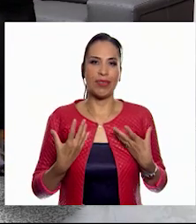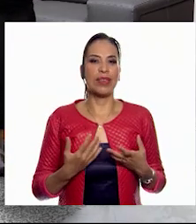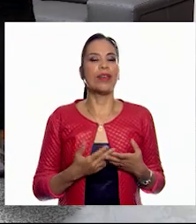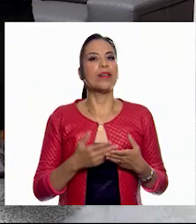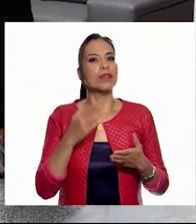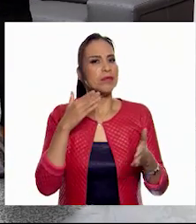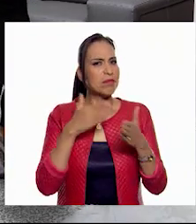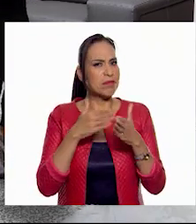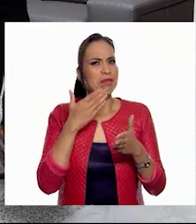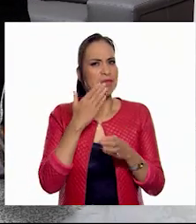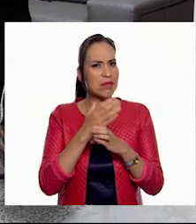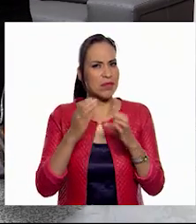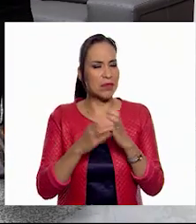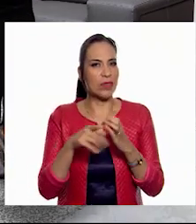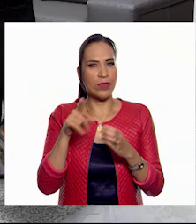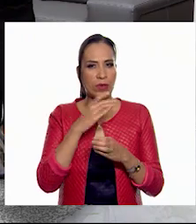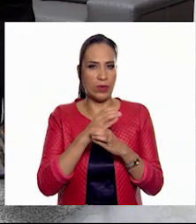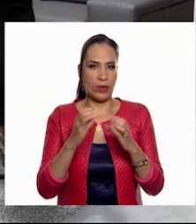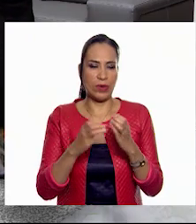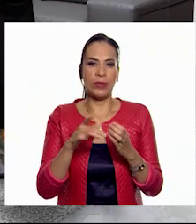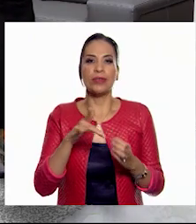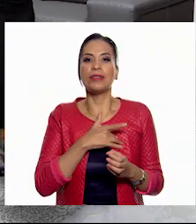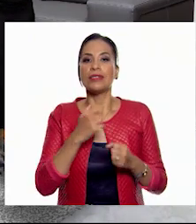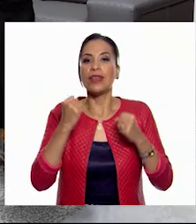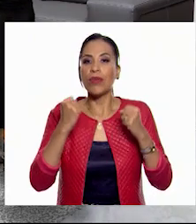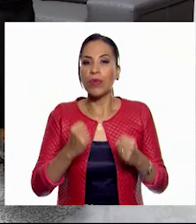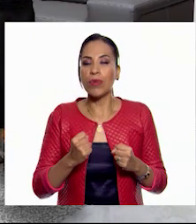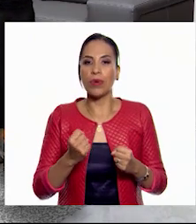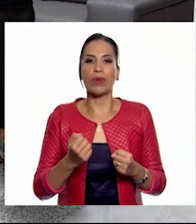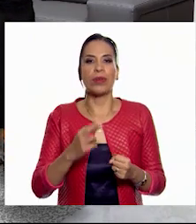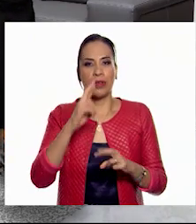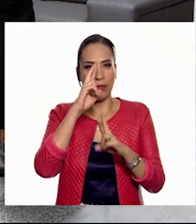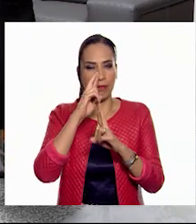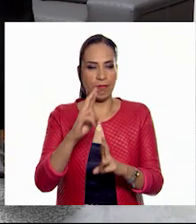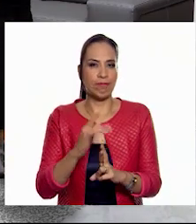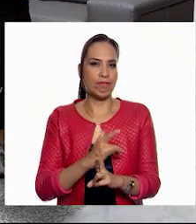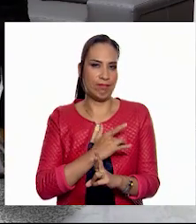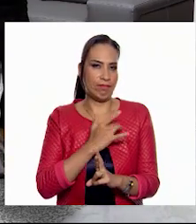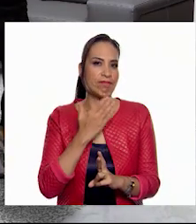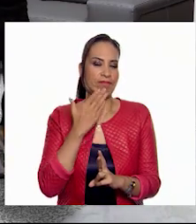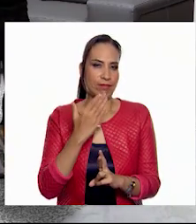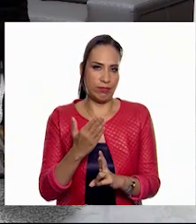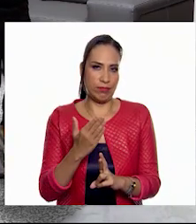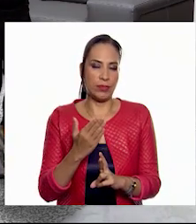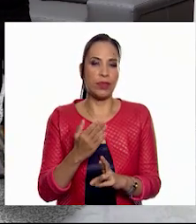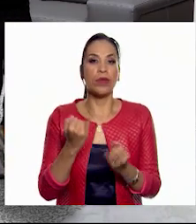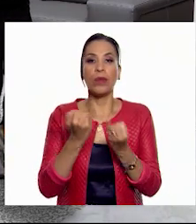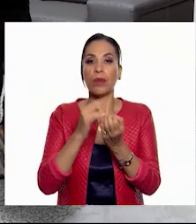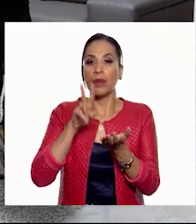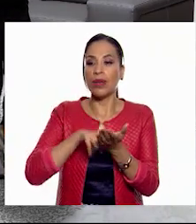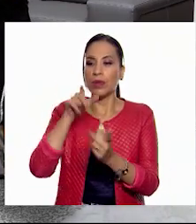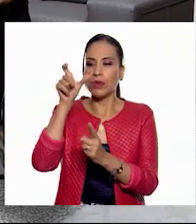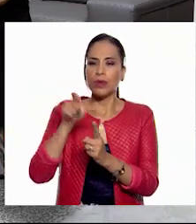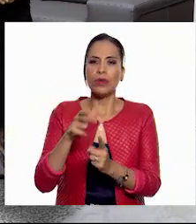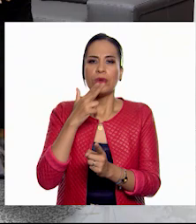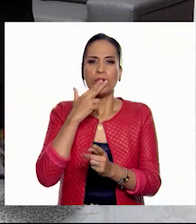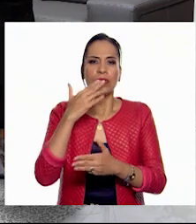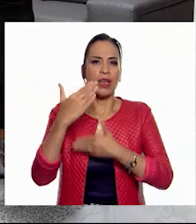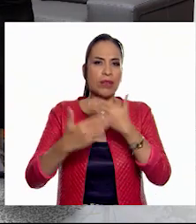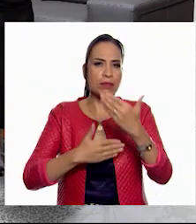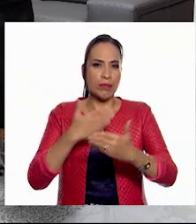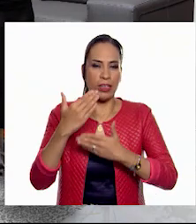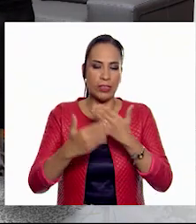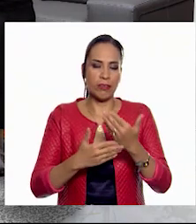desafiados, en justa medida, seguros, respetados y considerados. También valorados por sus avances